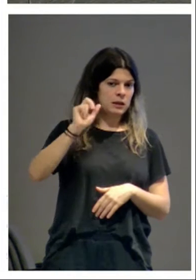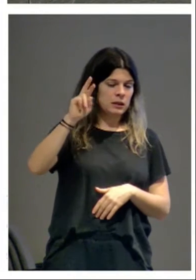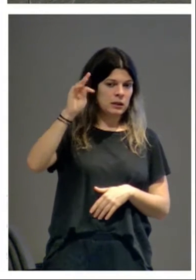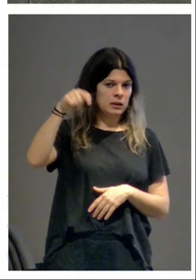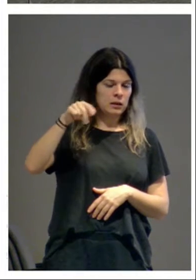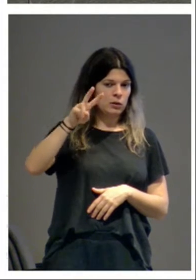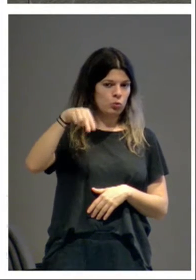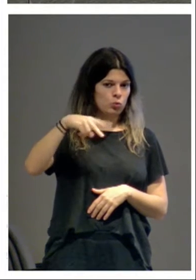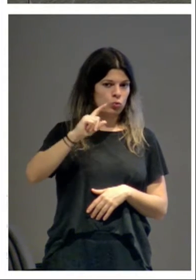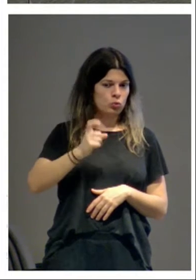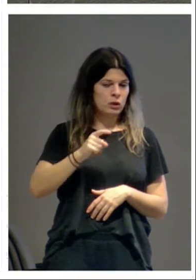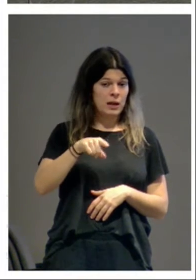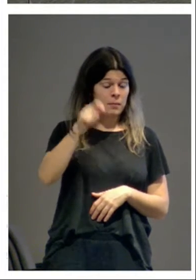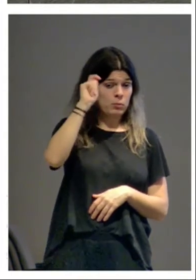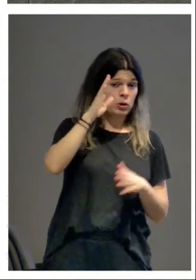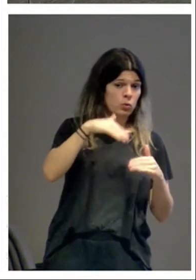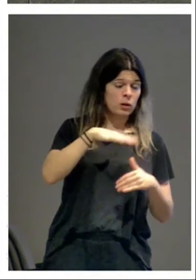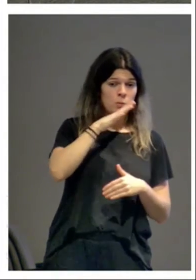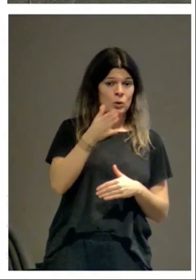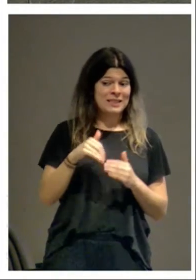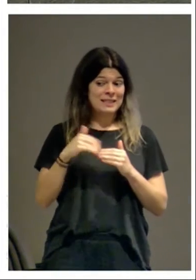porque el exterior es semicircular.